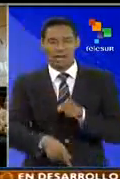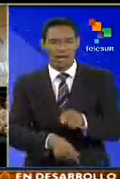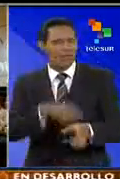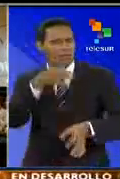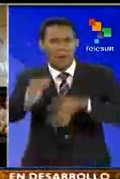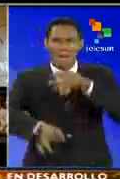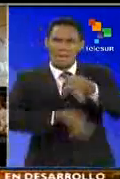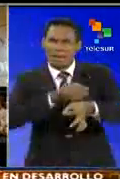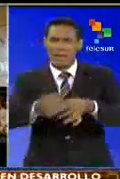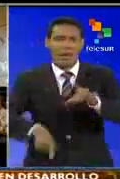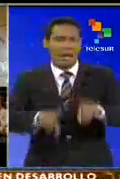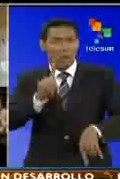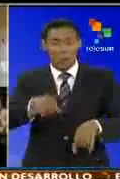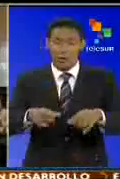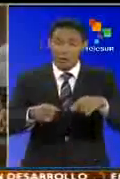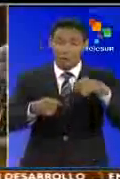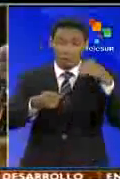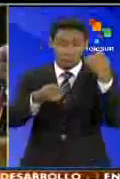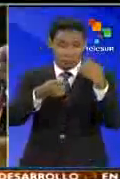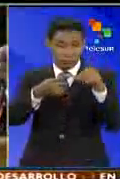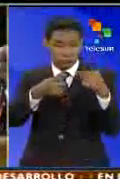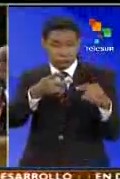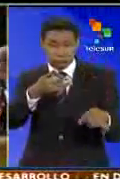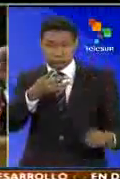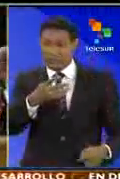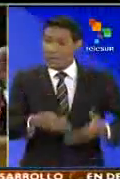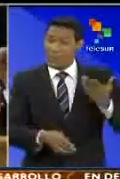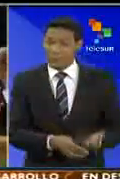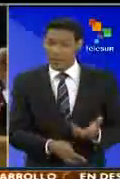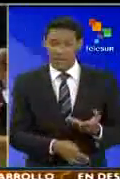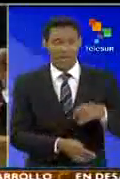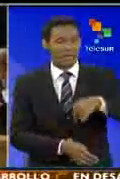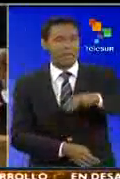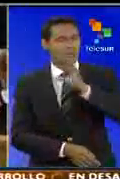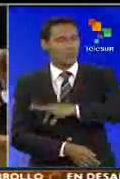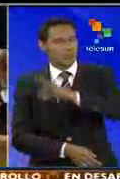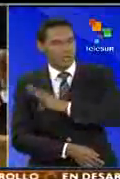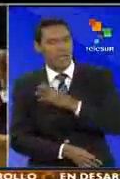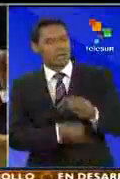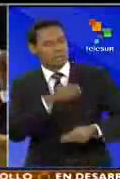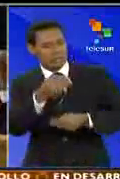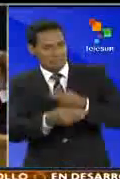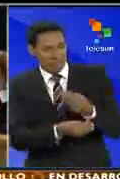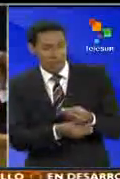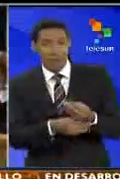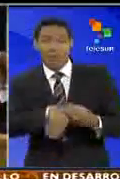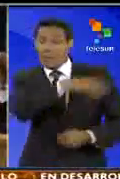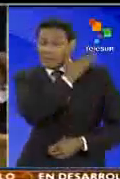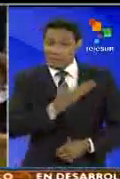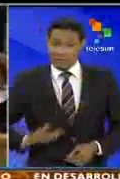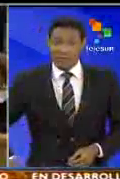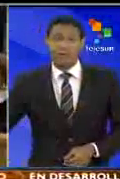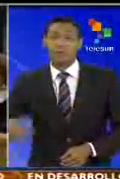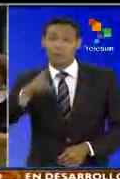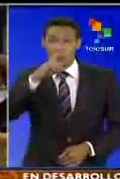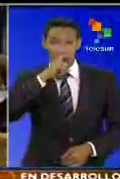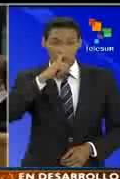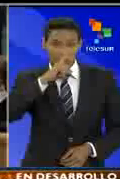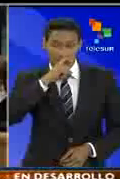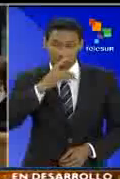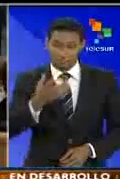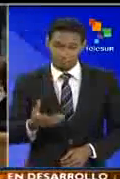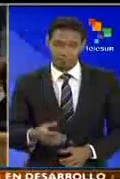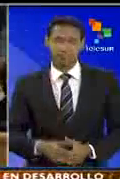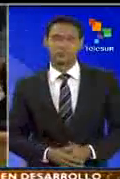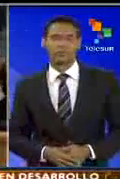de algunos elementos fundamentales de la política social que ha venido ratificando nuestro presidente Nicolás Maduro,